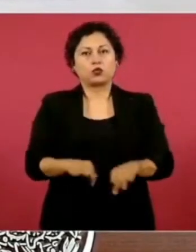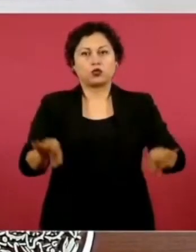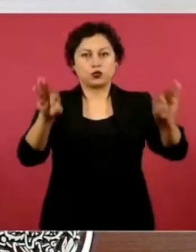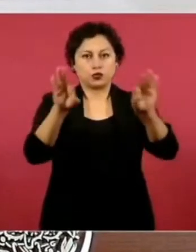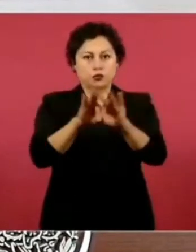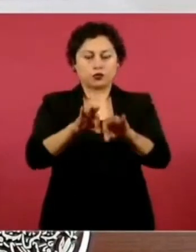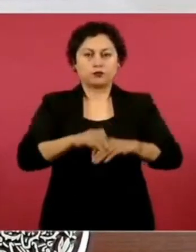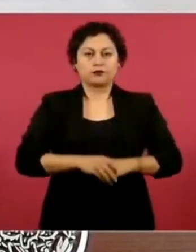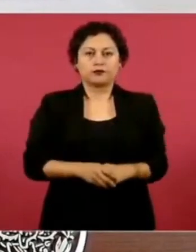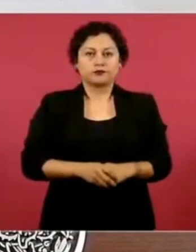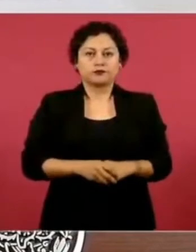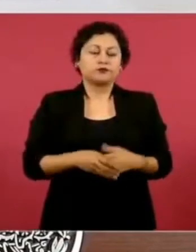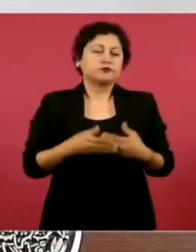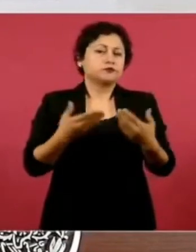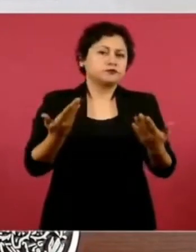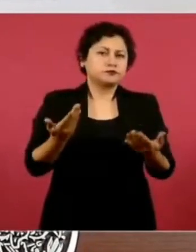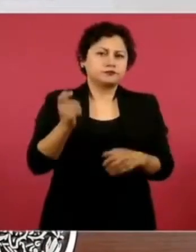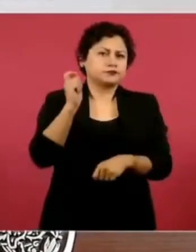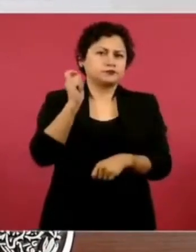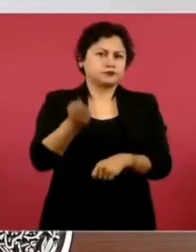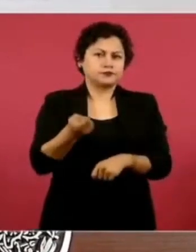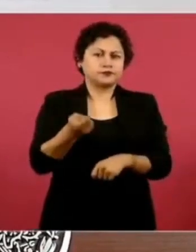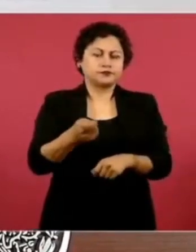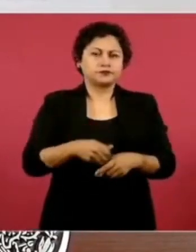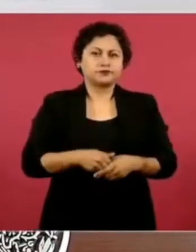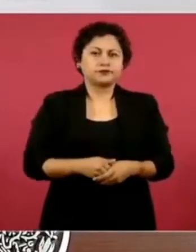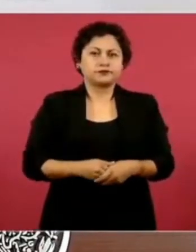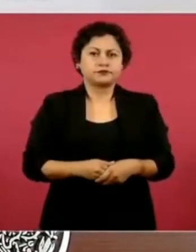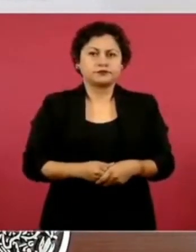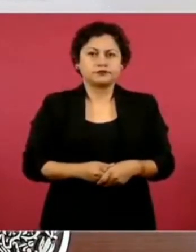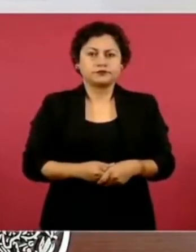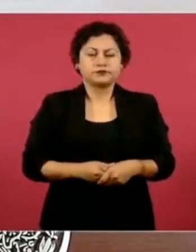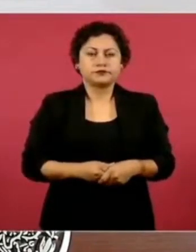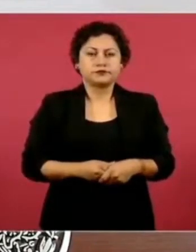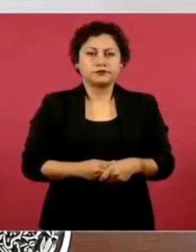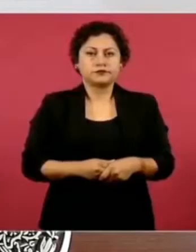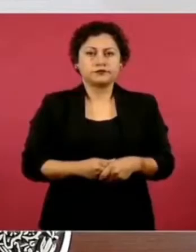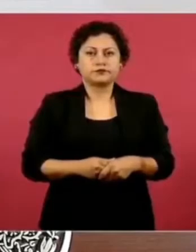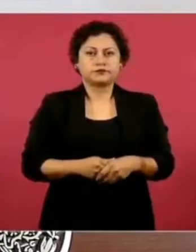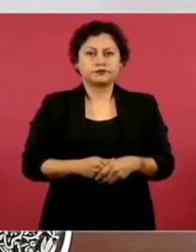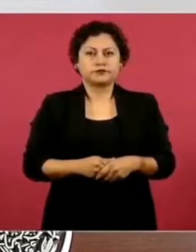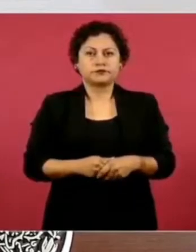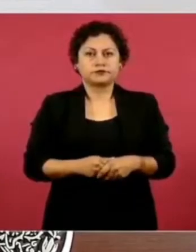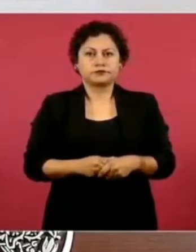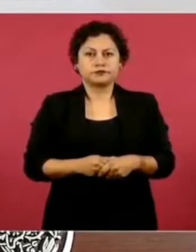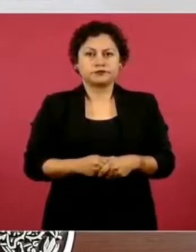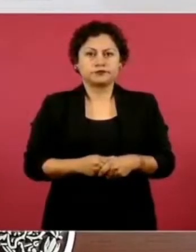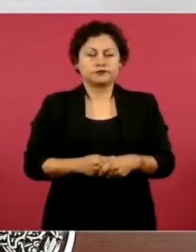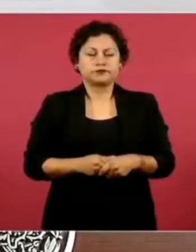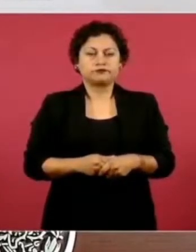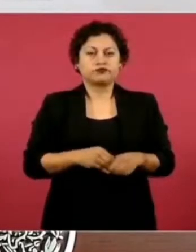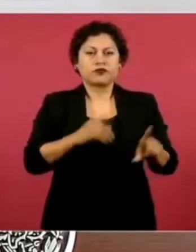relacionado con la construcción de embarcaciones,